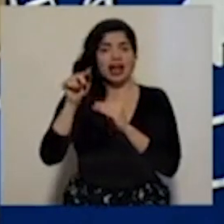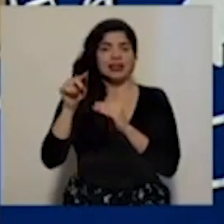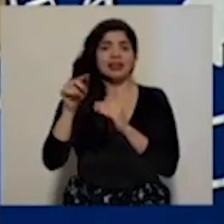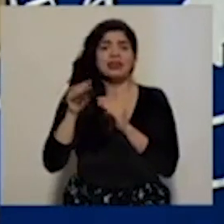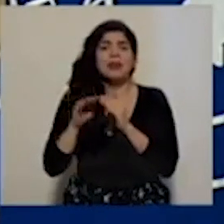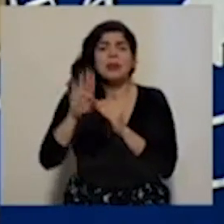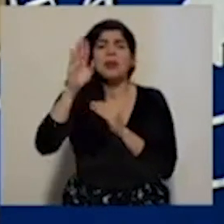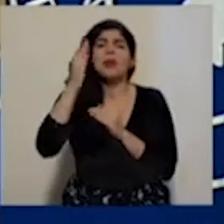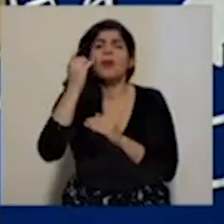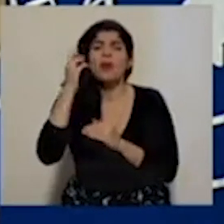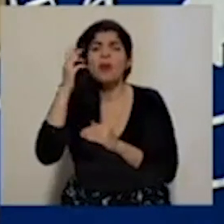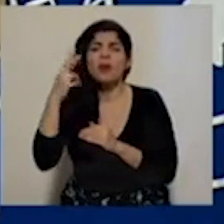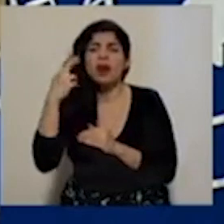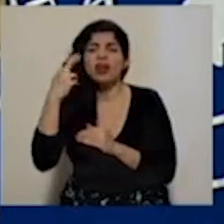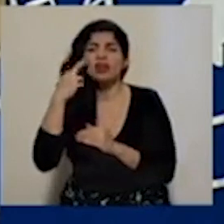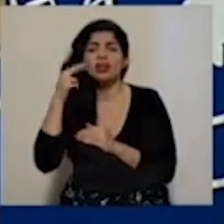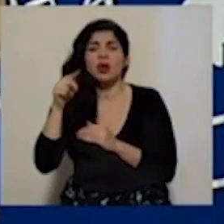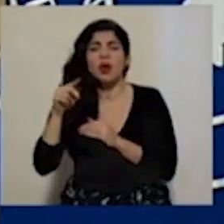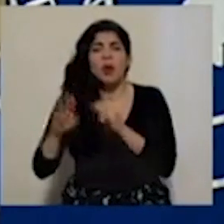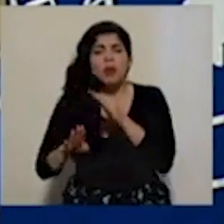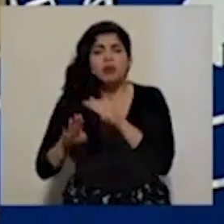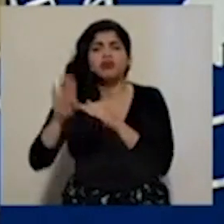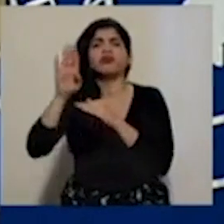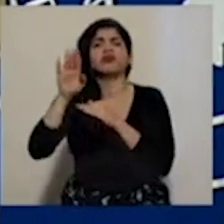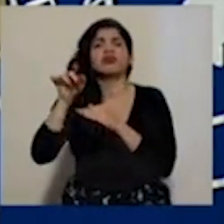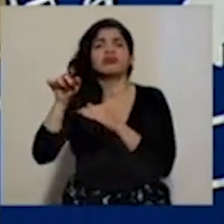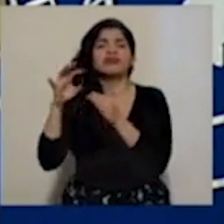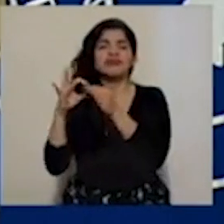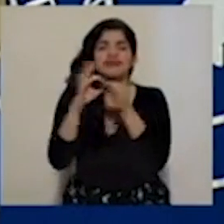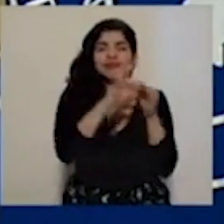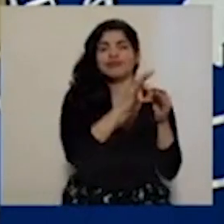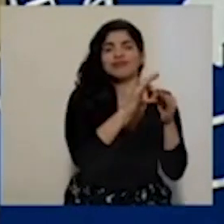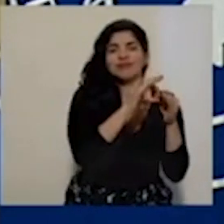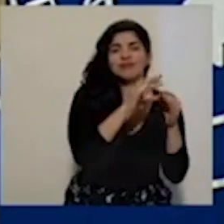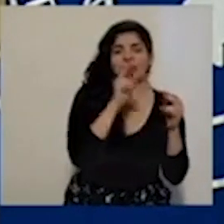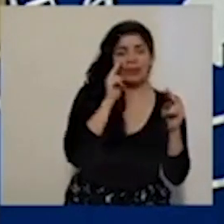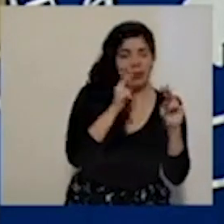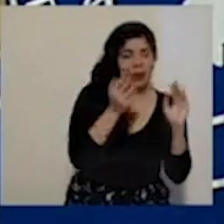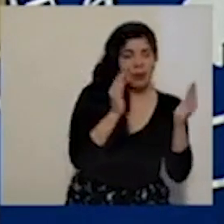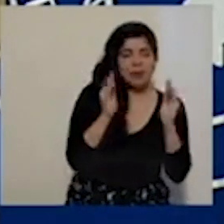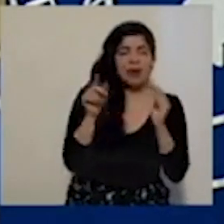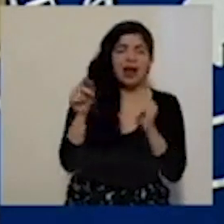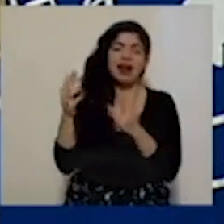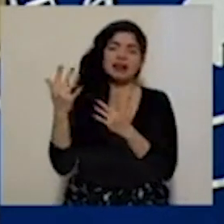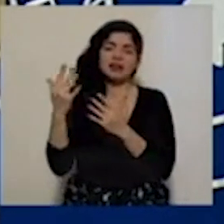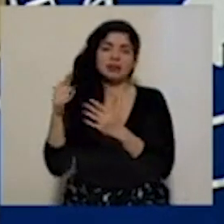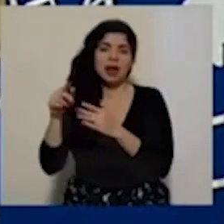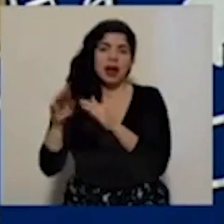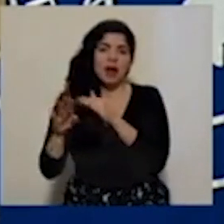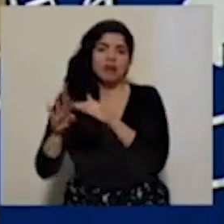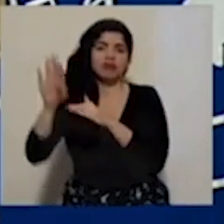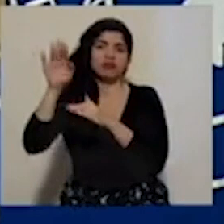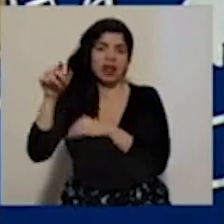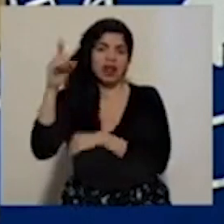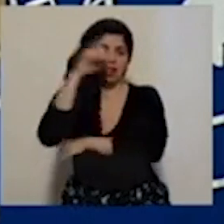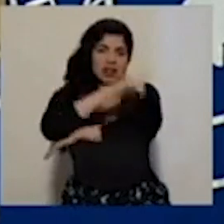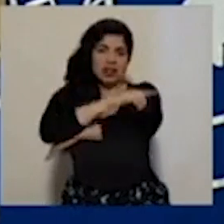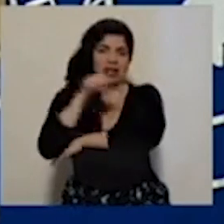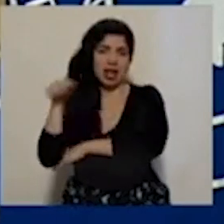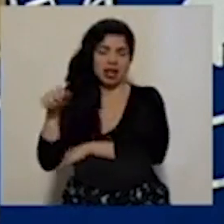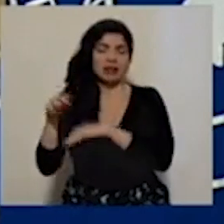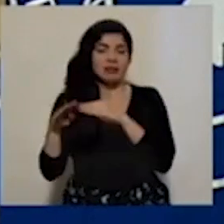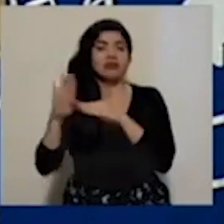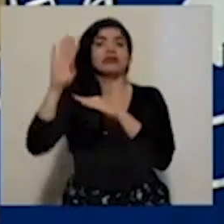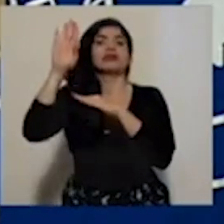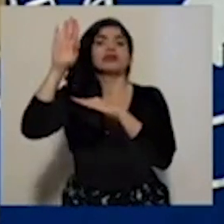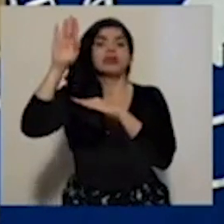como yo le comentaba, con las proyecciones, digamos. Se esperaba que hubiera un pico por esos días. Hubo